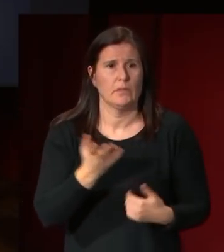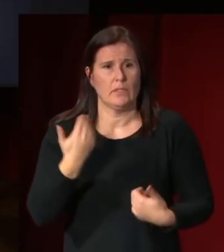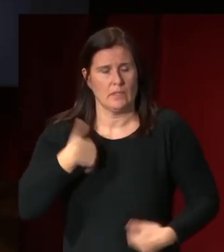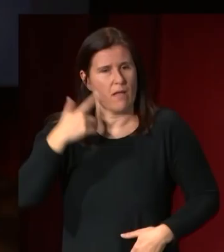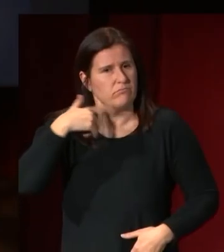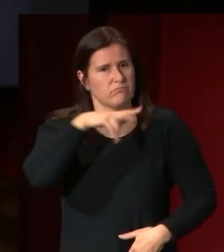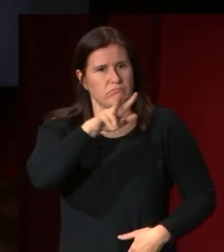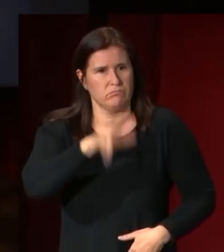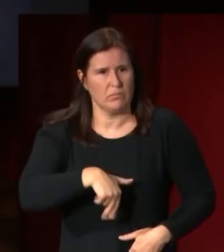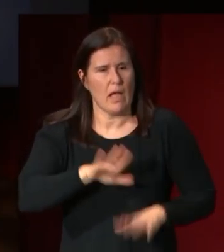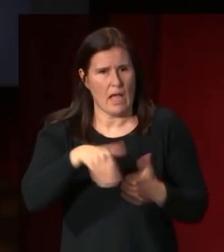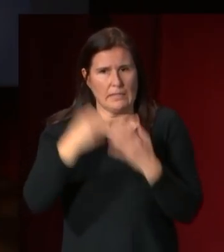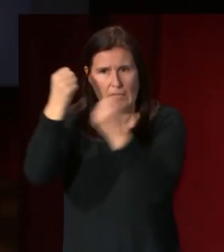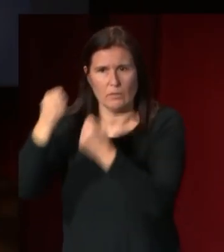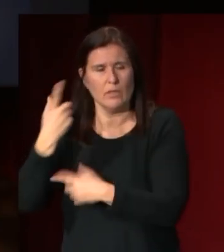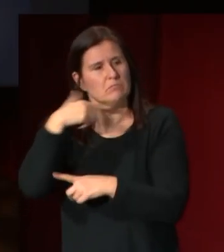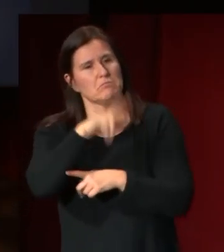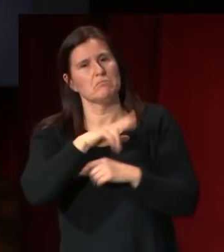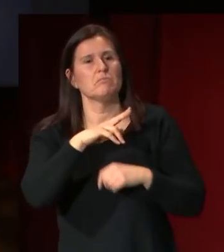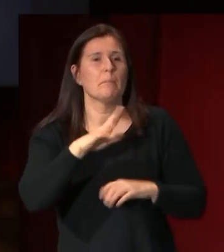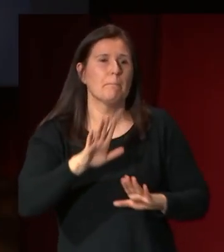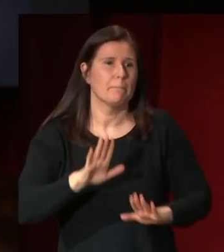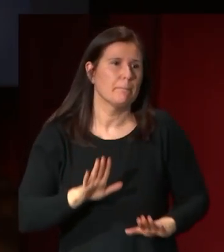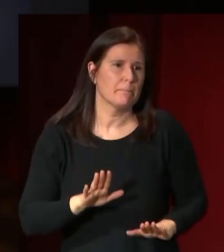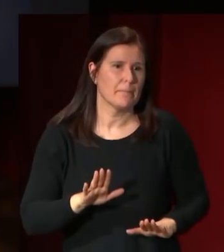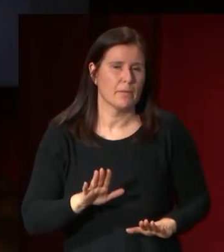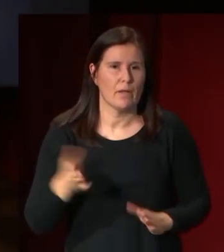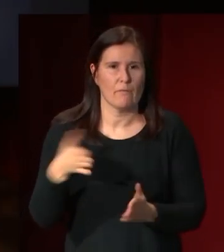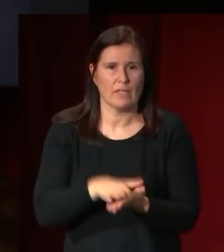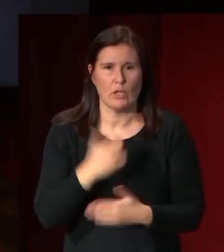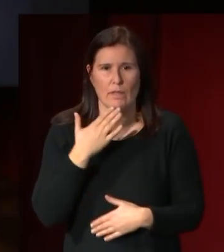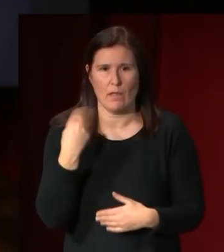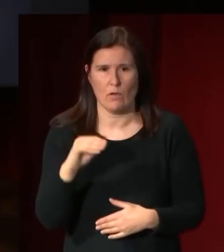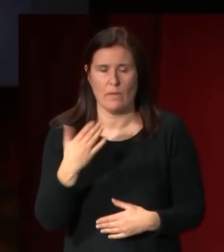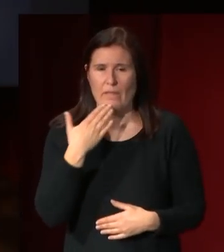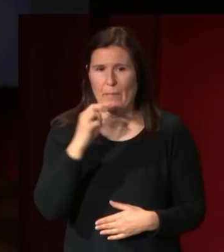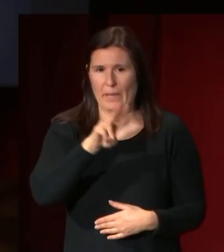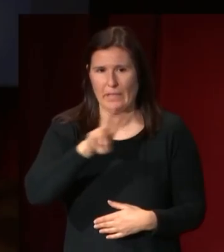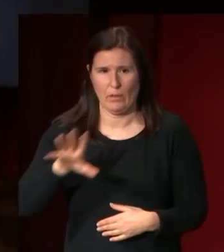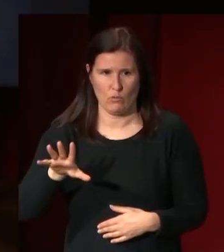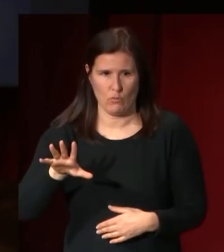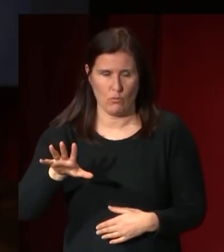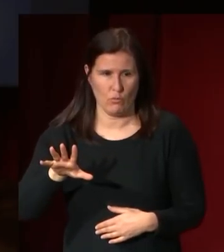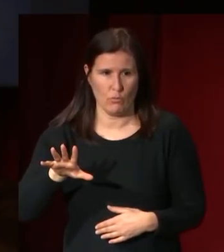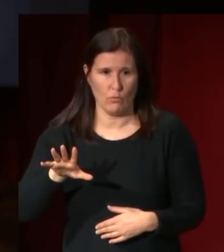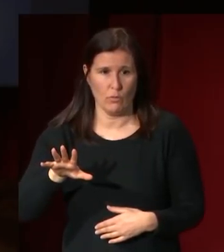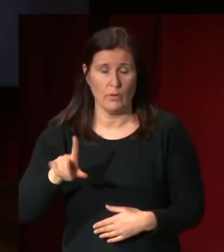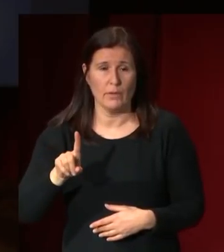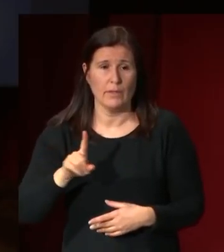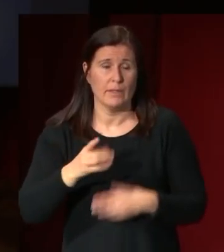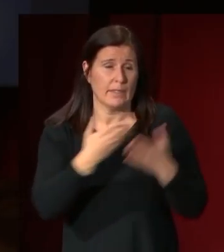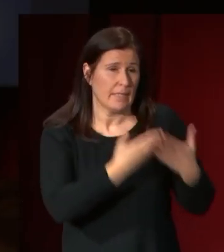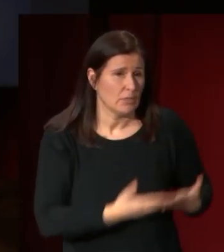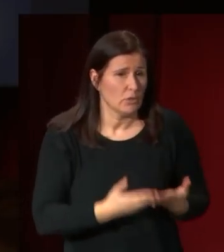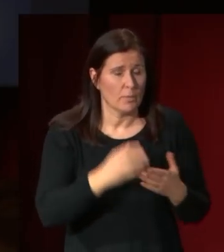reconocimientos incluso institucionales pero falleció con 25 años según el estudio que hizo Rafael